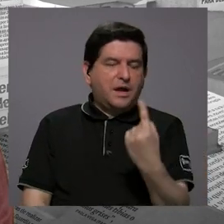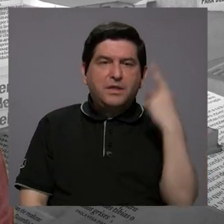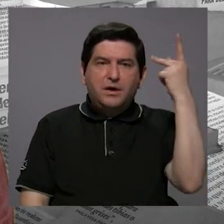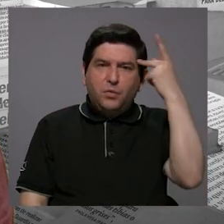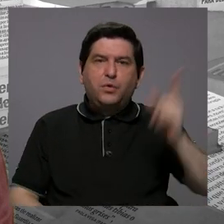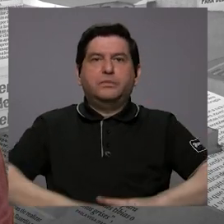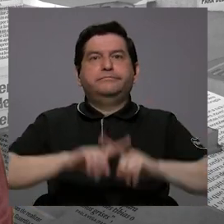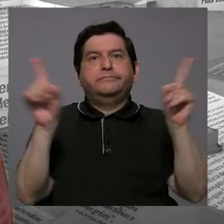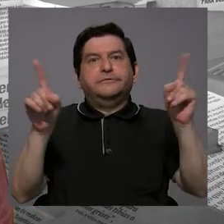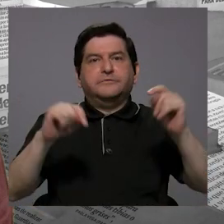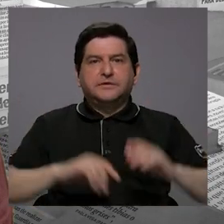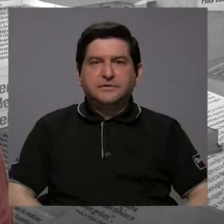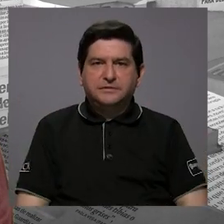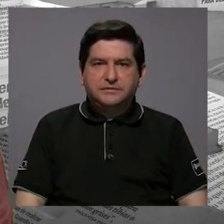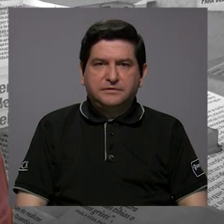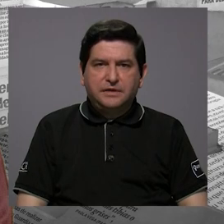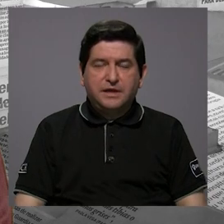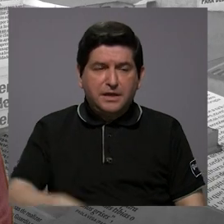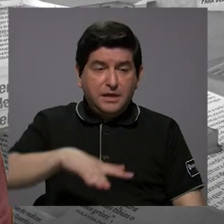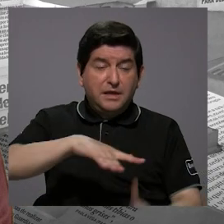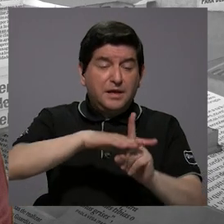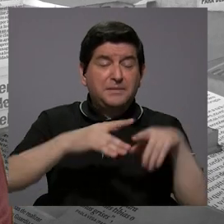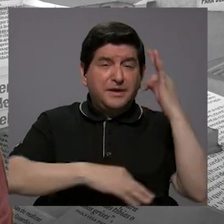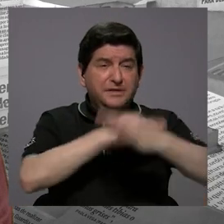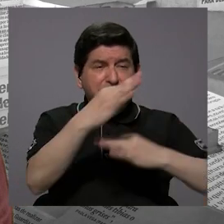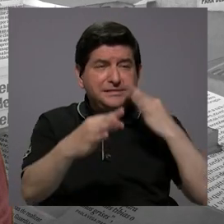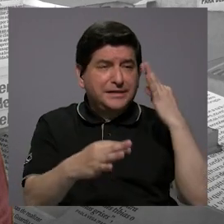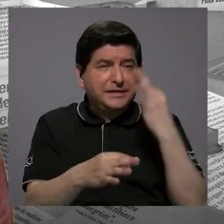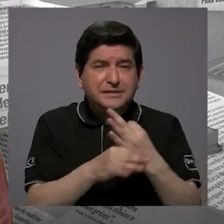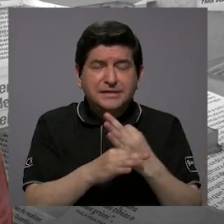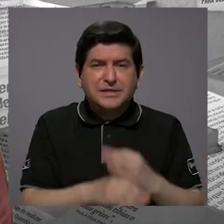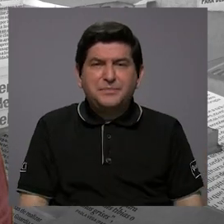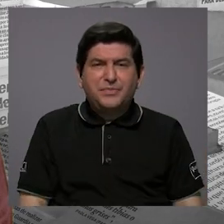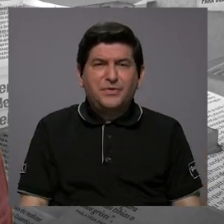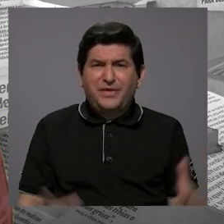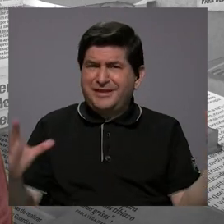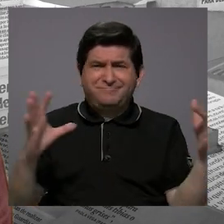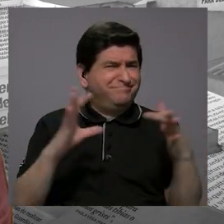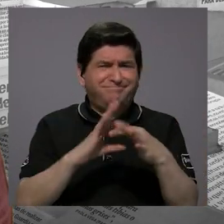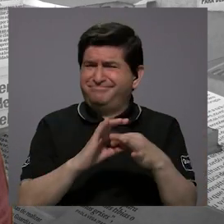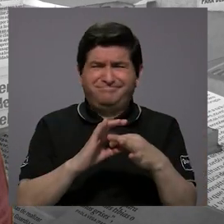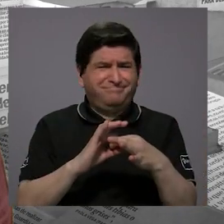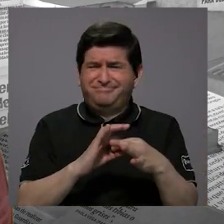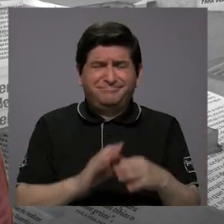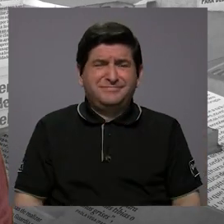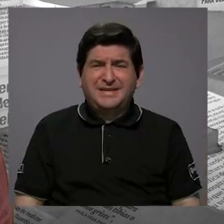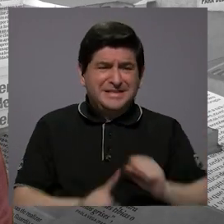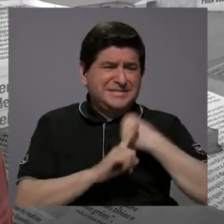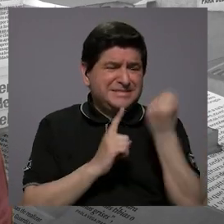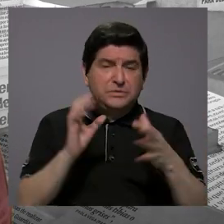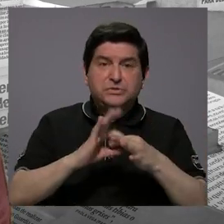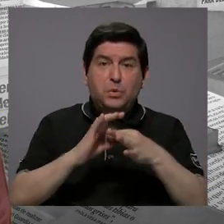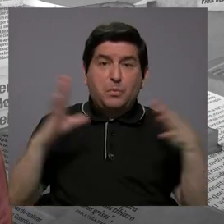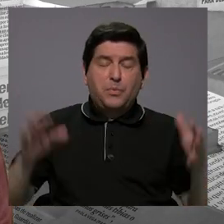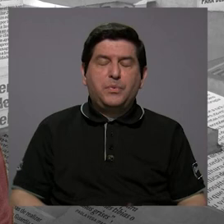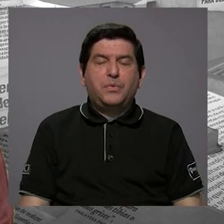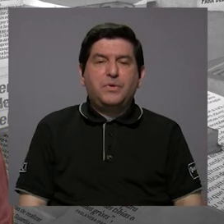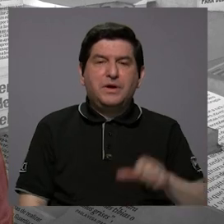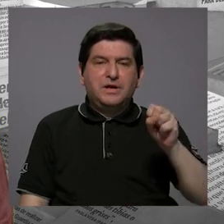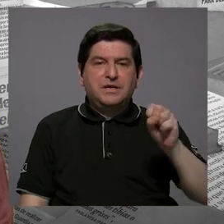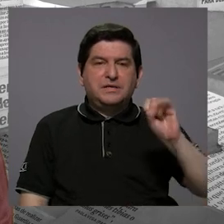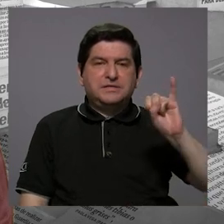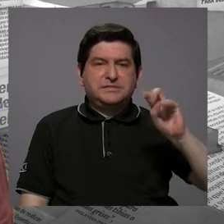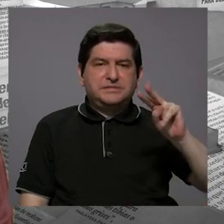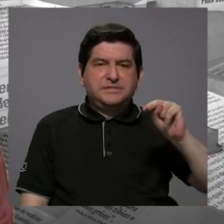políticas diferentes y salen a relucir ese tipo de descoordinaciones, por decirlo de alguna forma. El SINAME también quiere